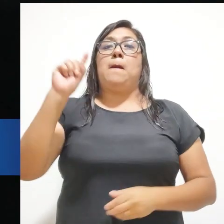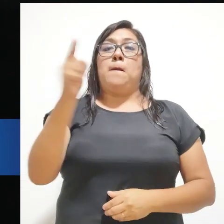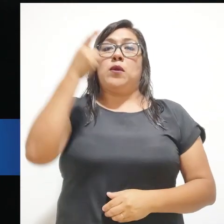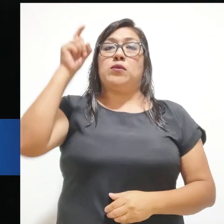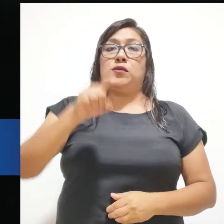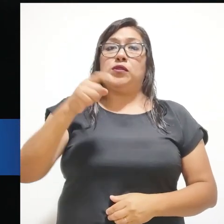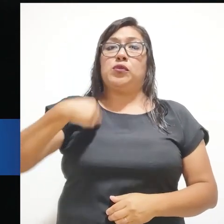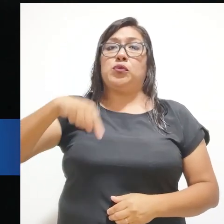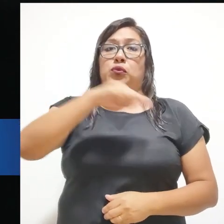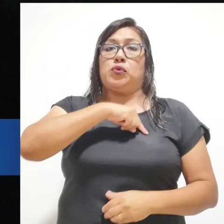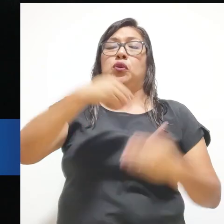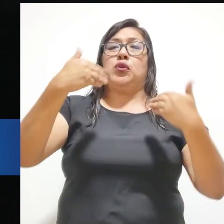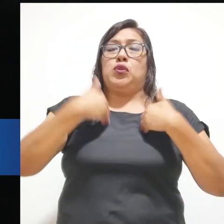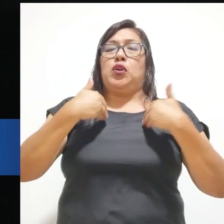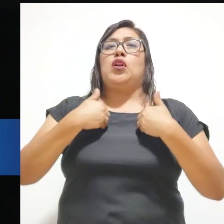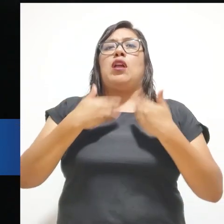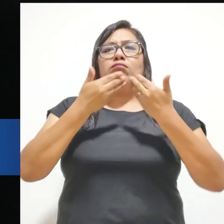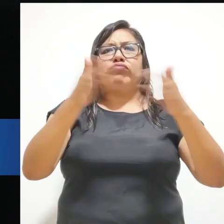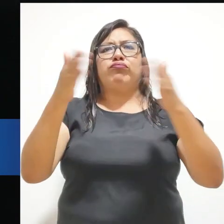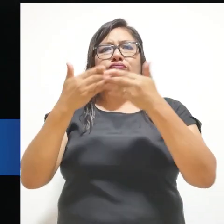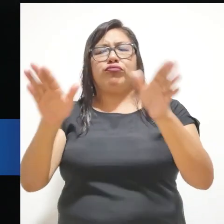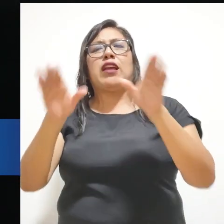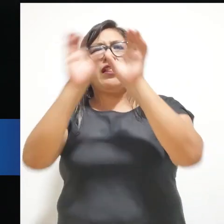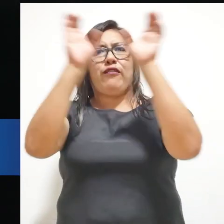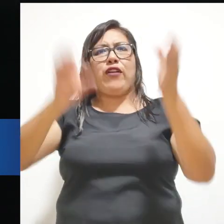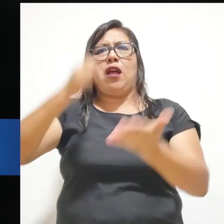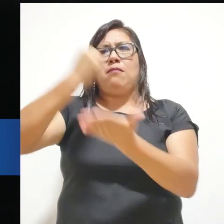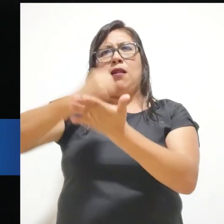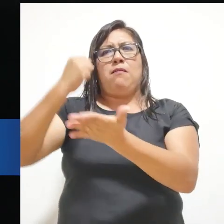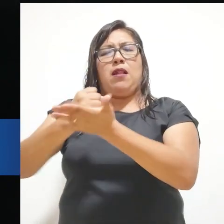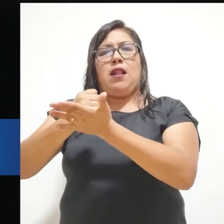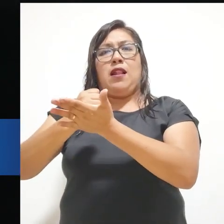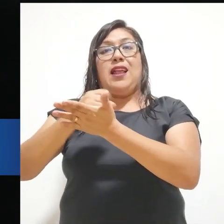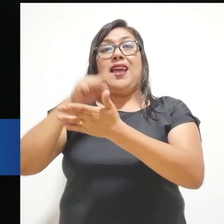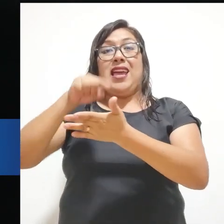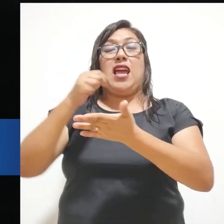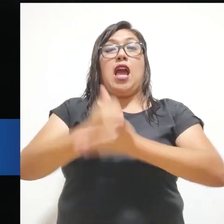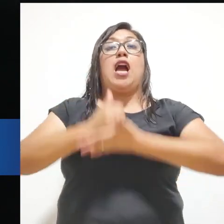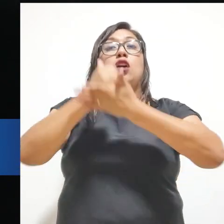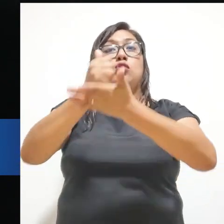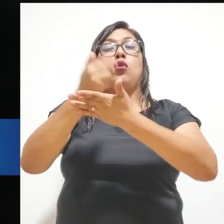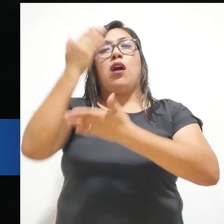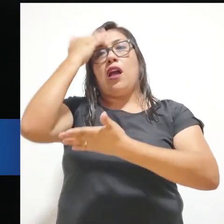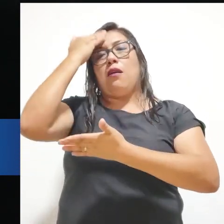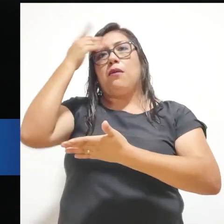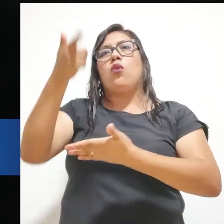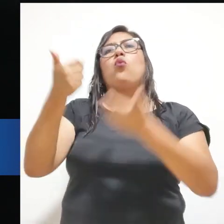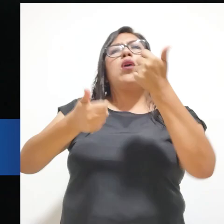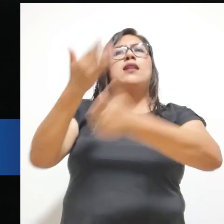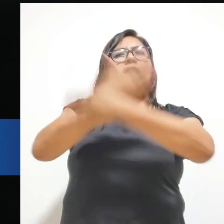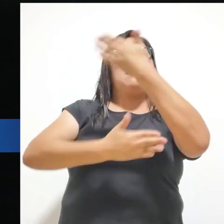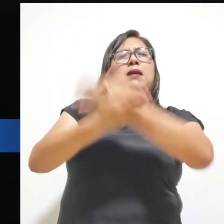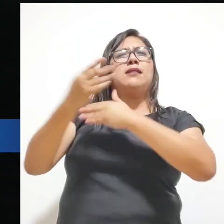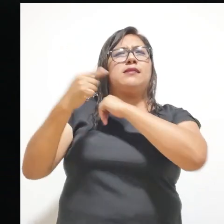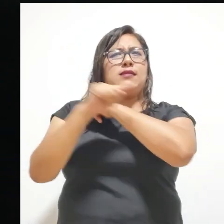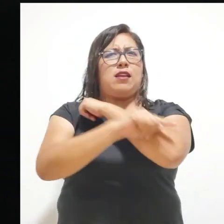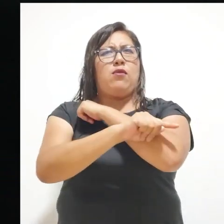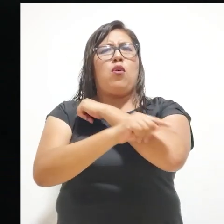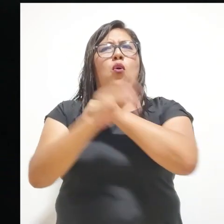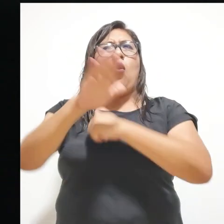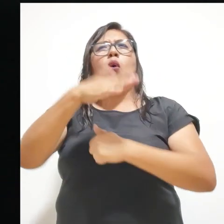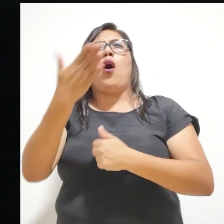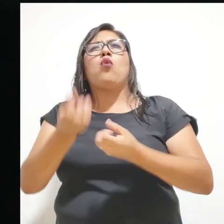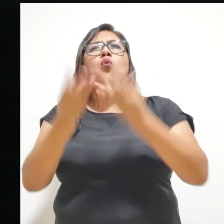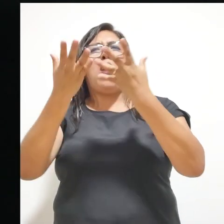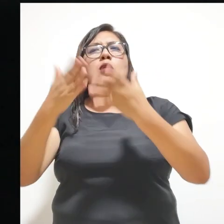tener ya una cobertura de la certificación porque con eso vamos a poder identificar qué nueva discapacidad severa, compleja, existen para